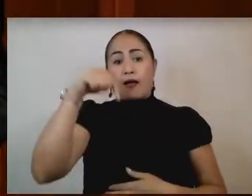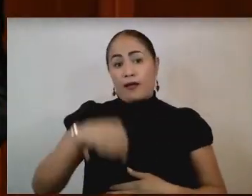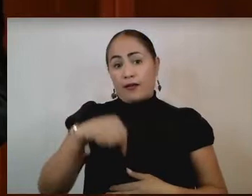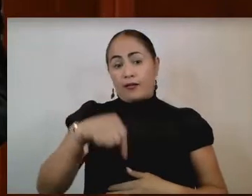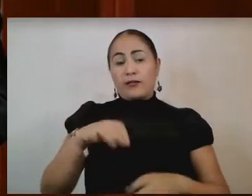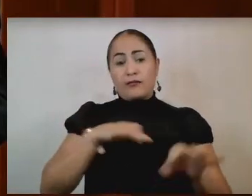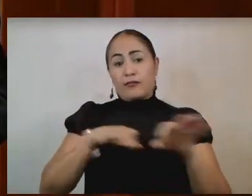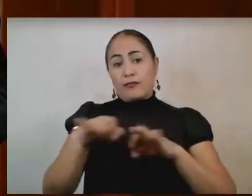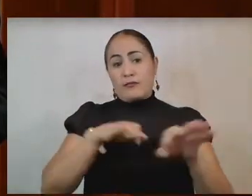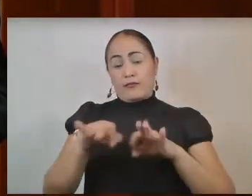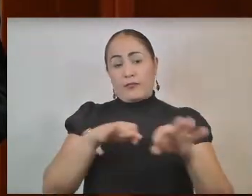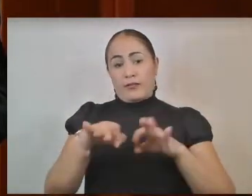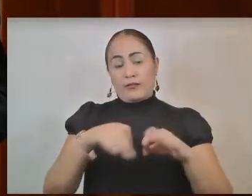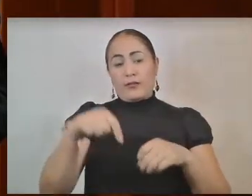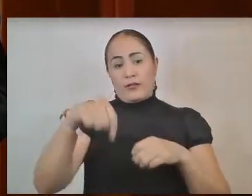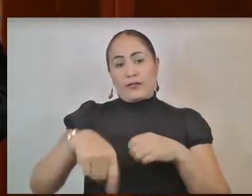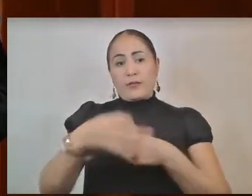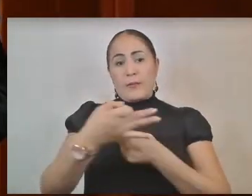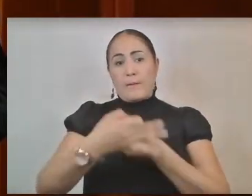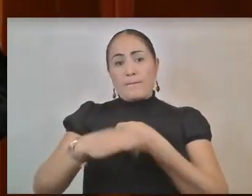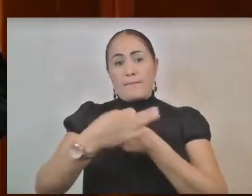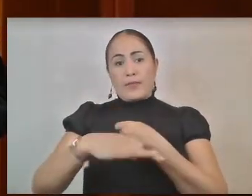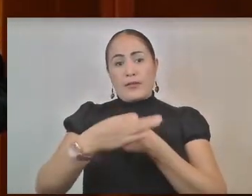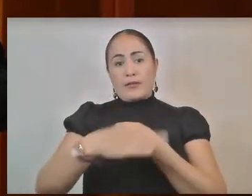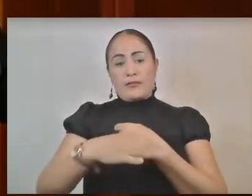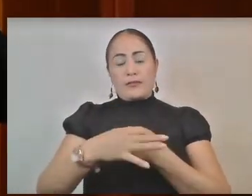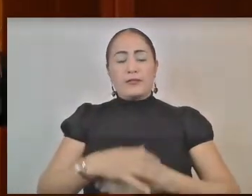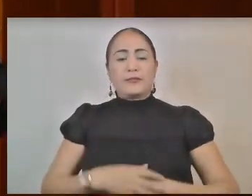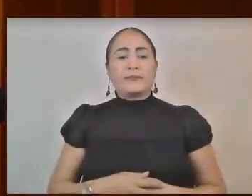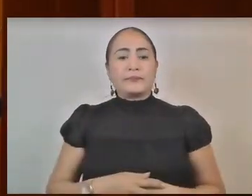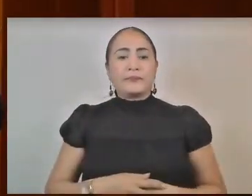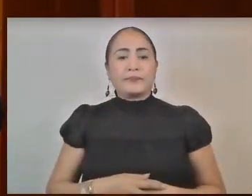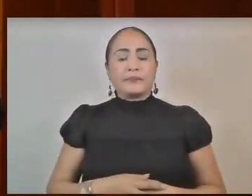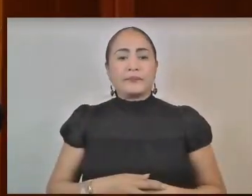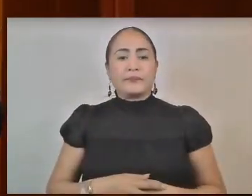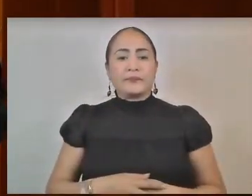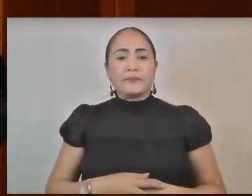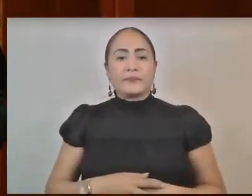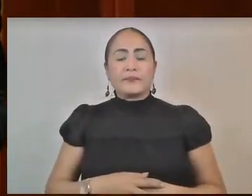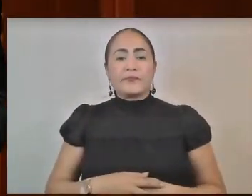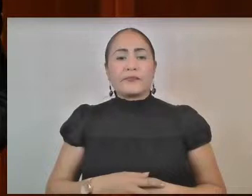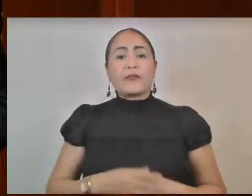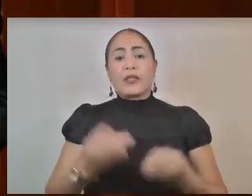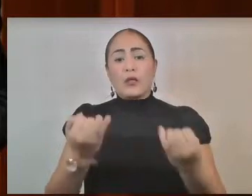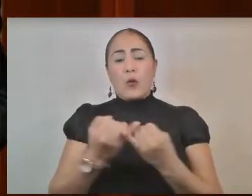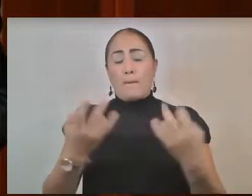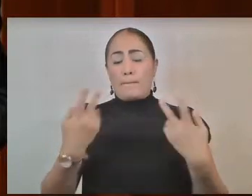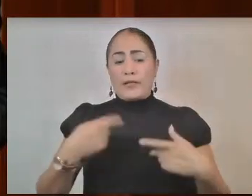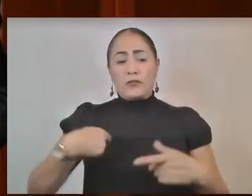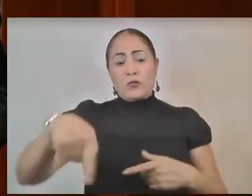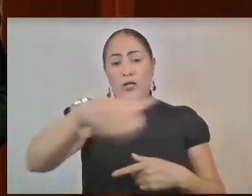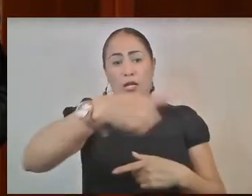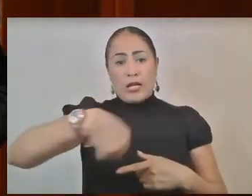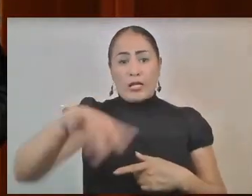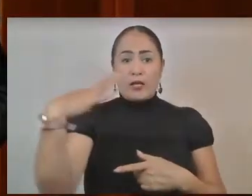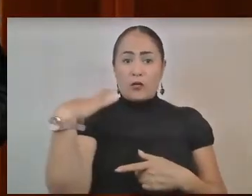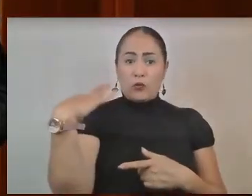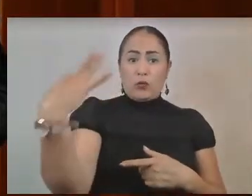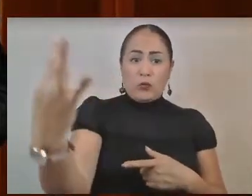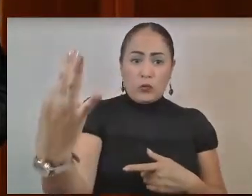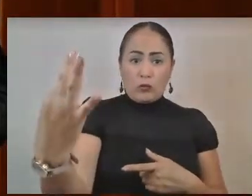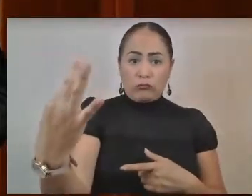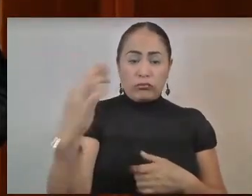recinto y atendiendo esta responsabilidad que la ciudadanía nos dio, no